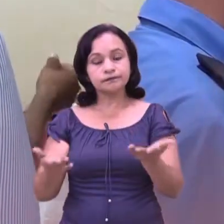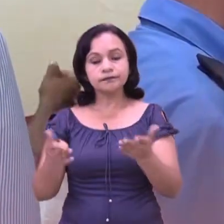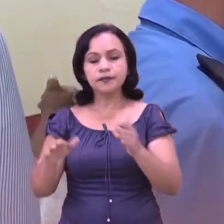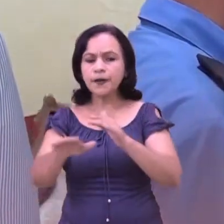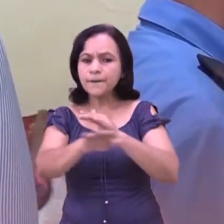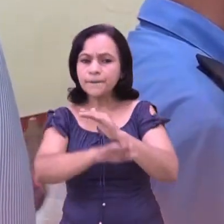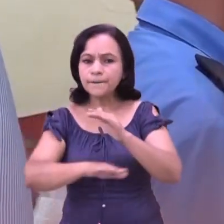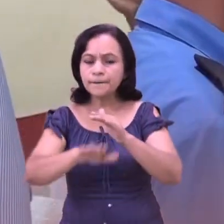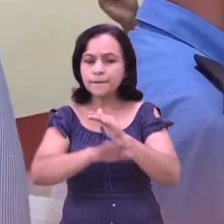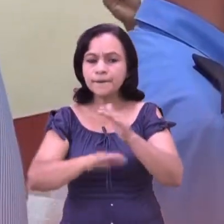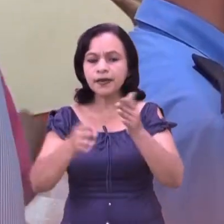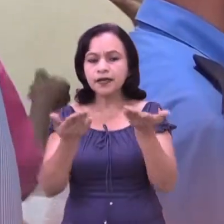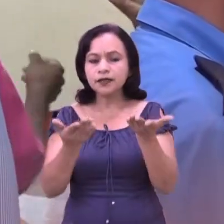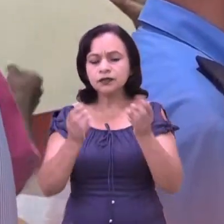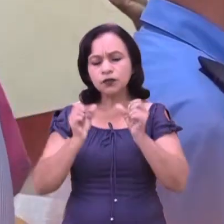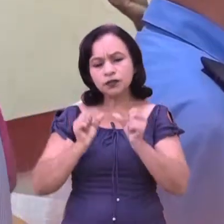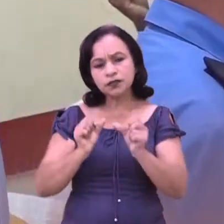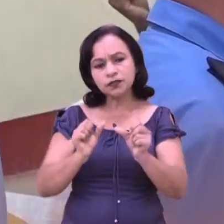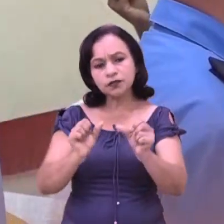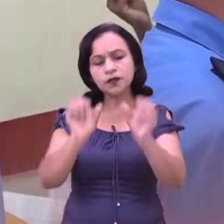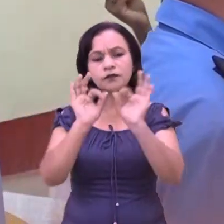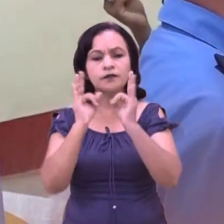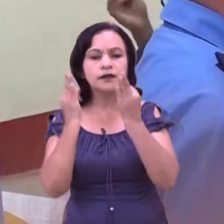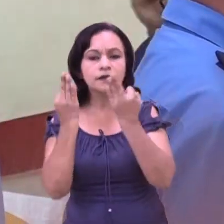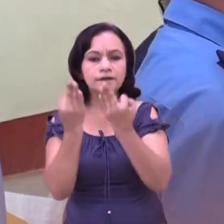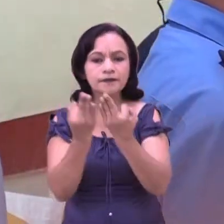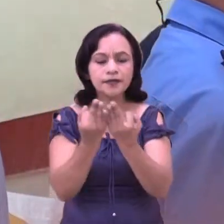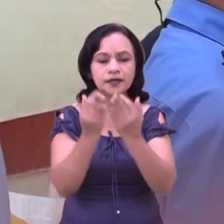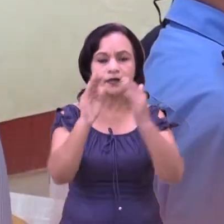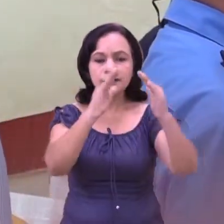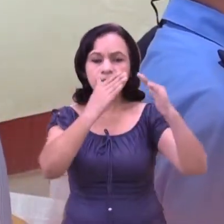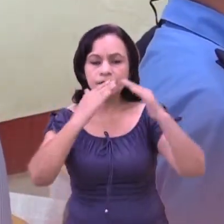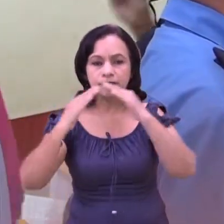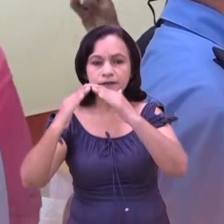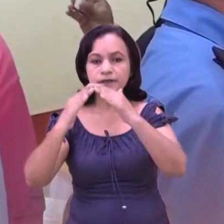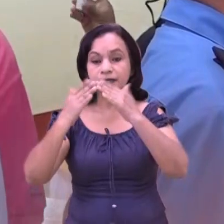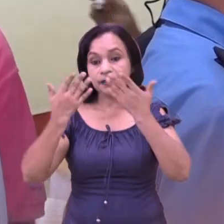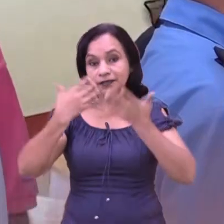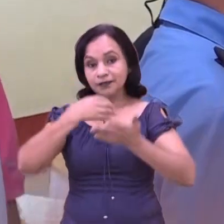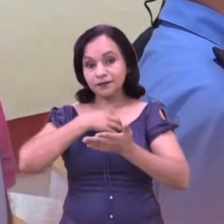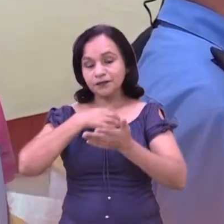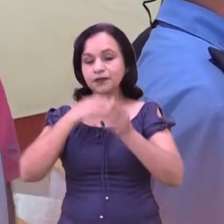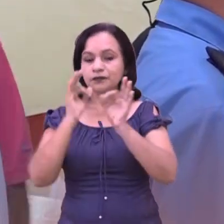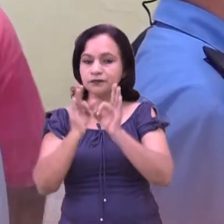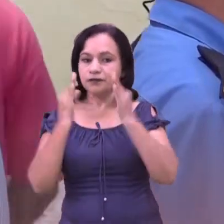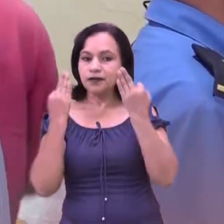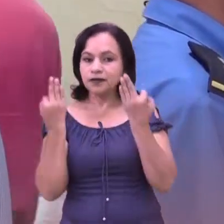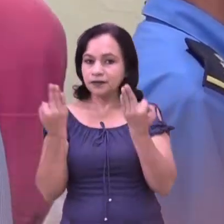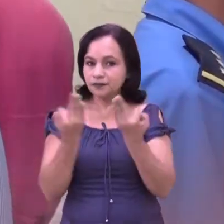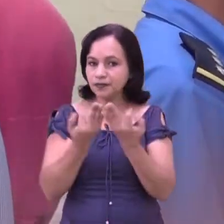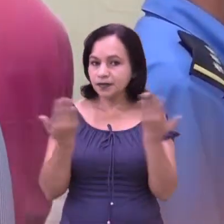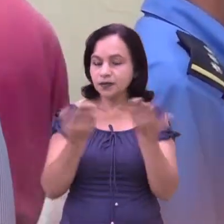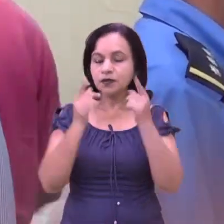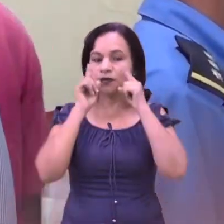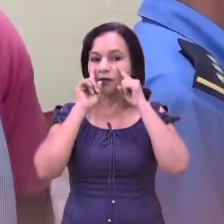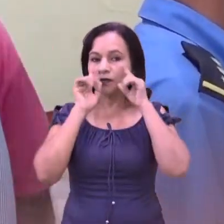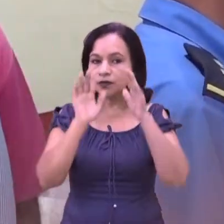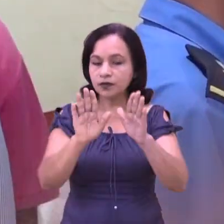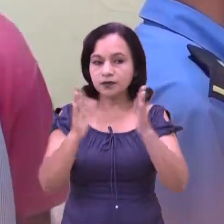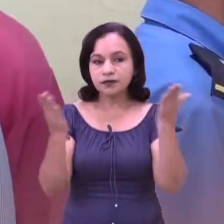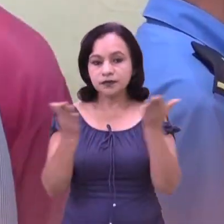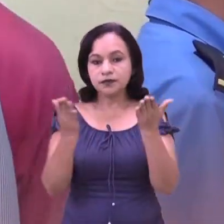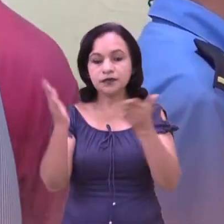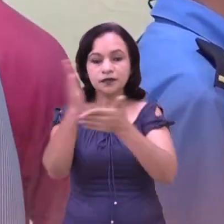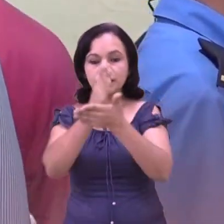base principal seguir fortaleciendo las capacidades desde la familia, el barrio, la comunidad, es decir, el protagonismo de la familia para prevenir,